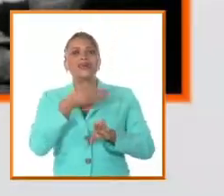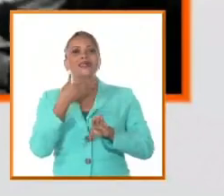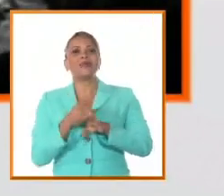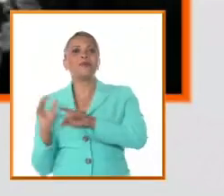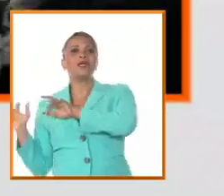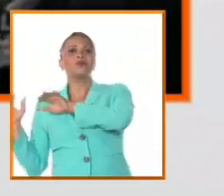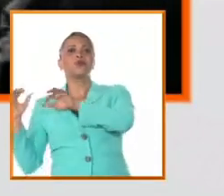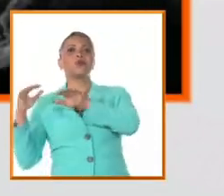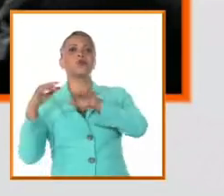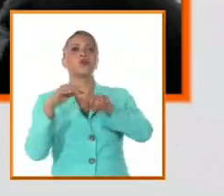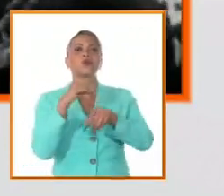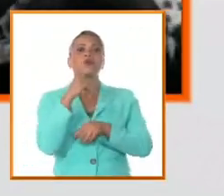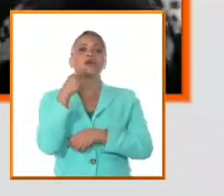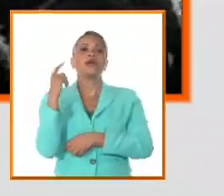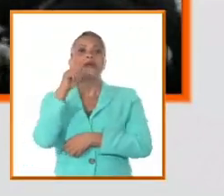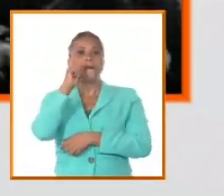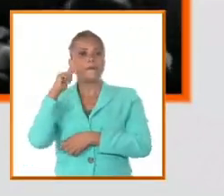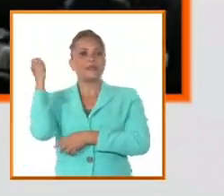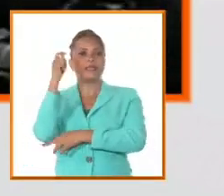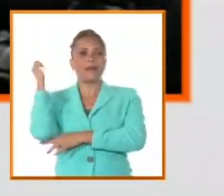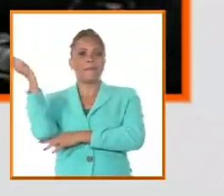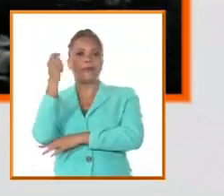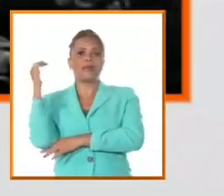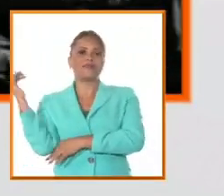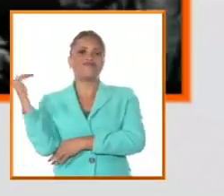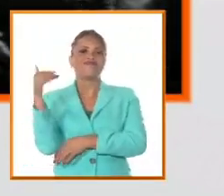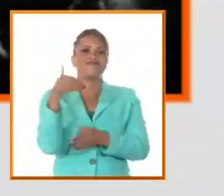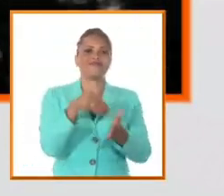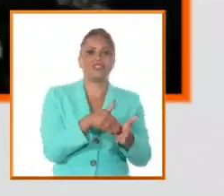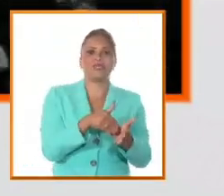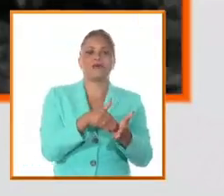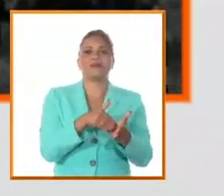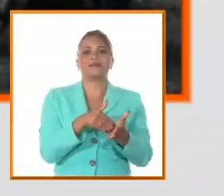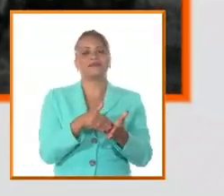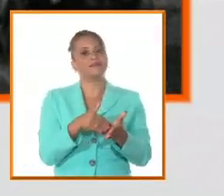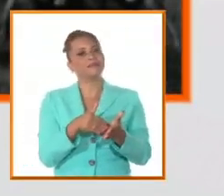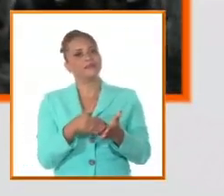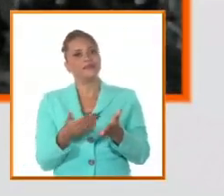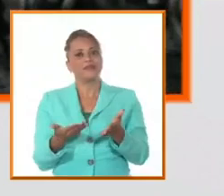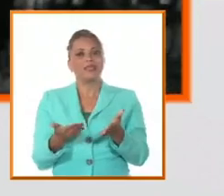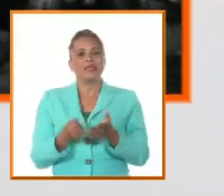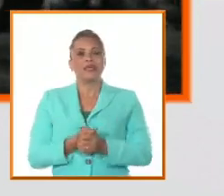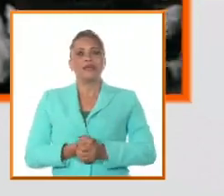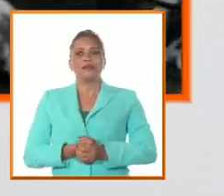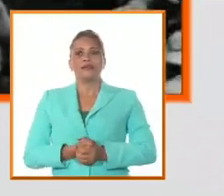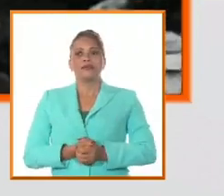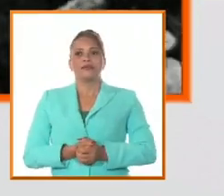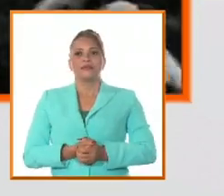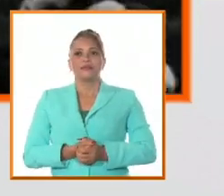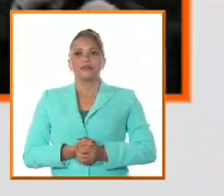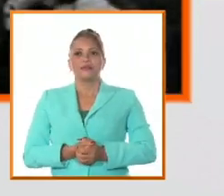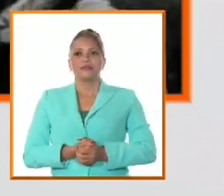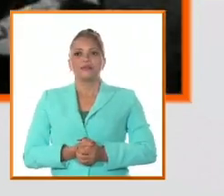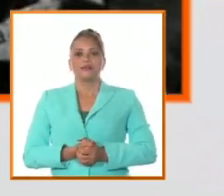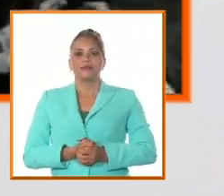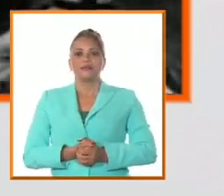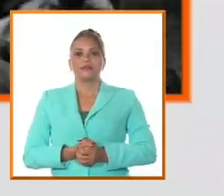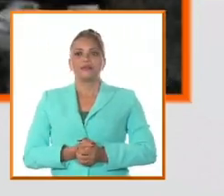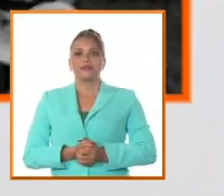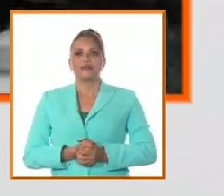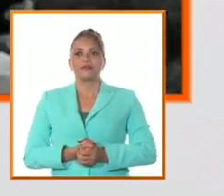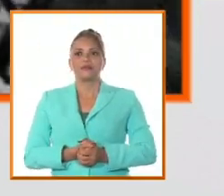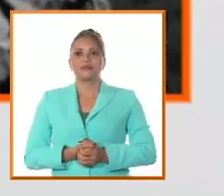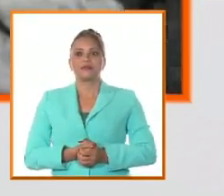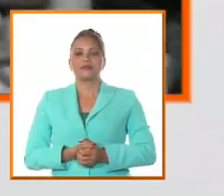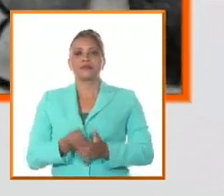asumir un liderazgo que no era el histórico de ellos y ni siquiera el histórico de Bayam